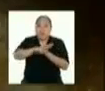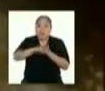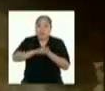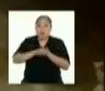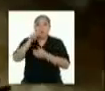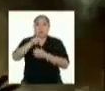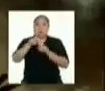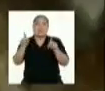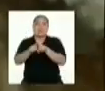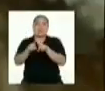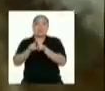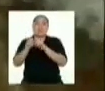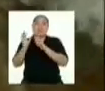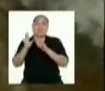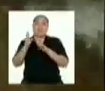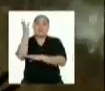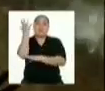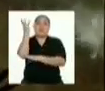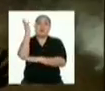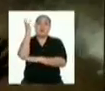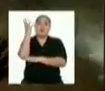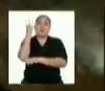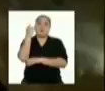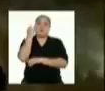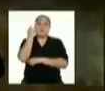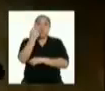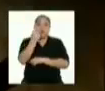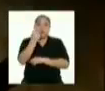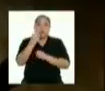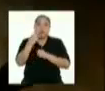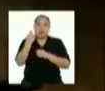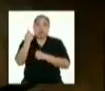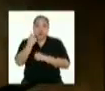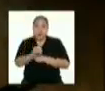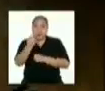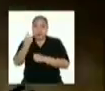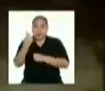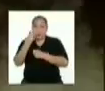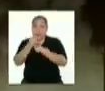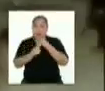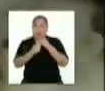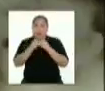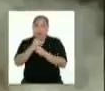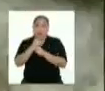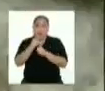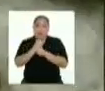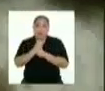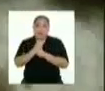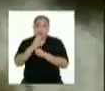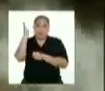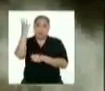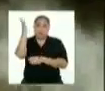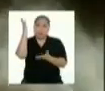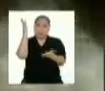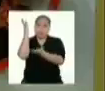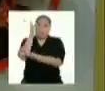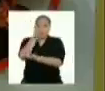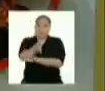papel, que a su vez se fabrica a partir de árboles. Cada año se cortan muchos billones de árboles solo